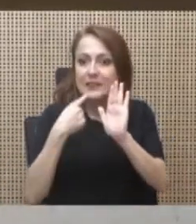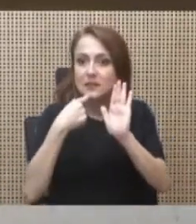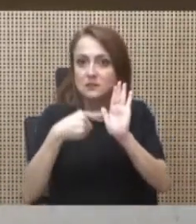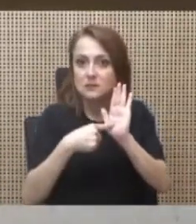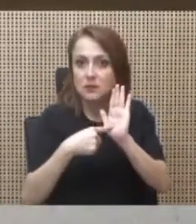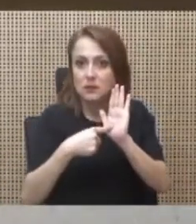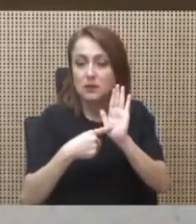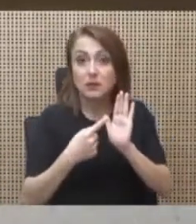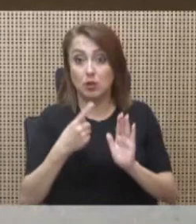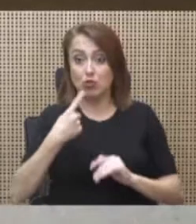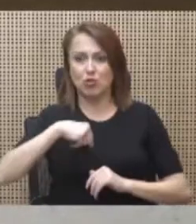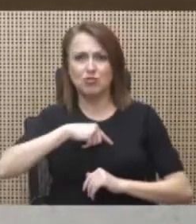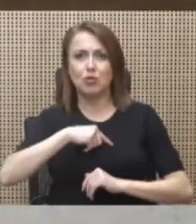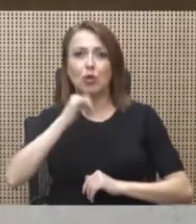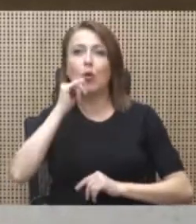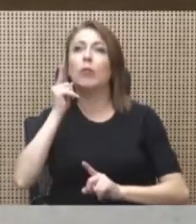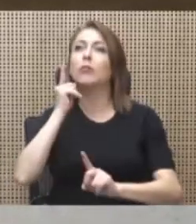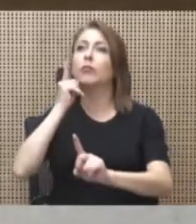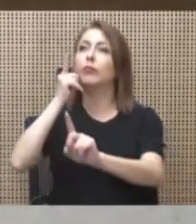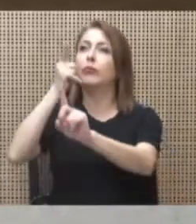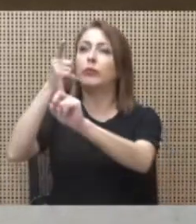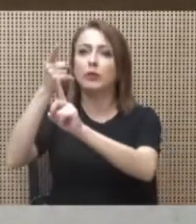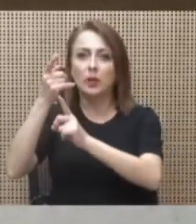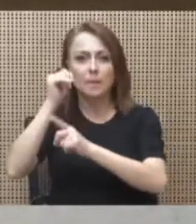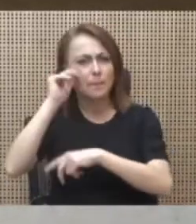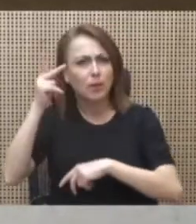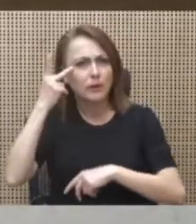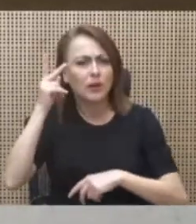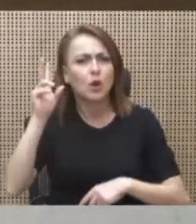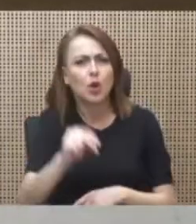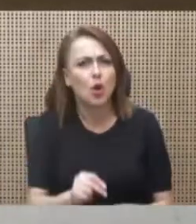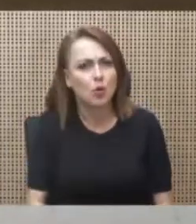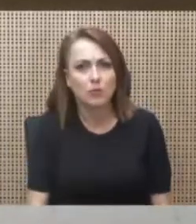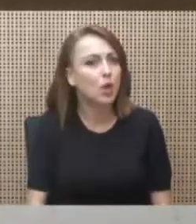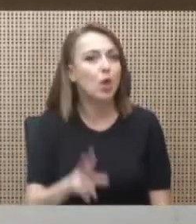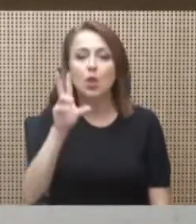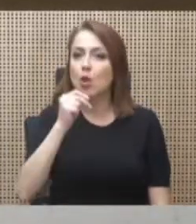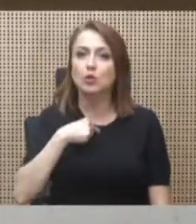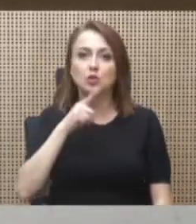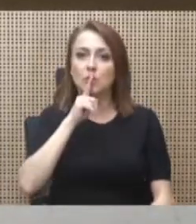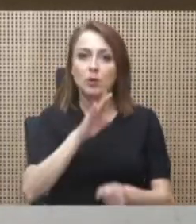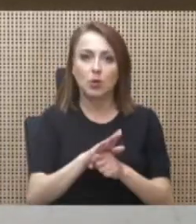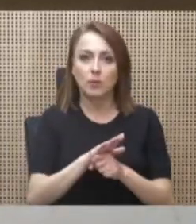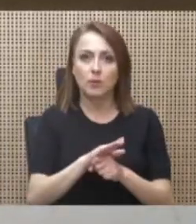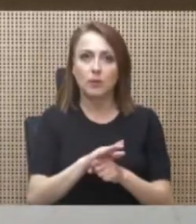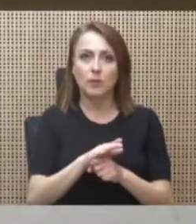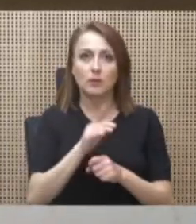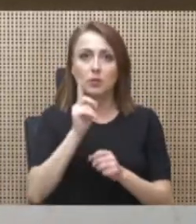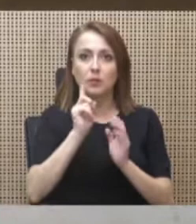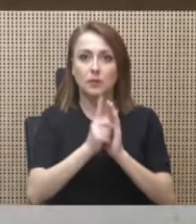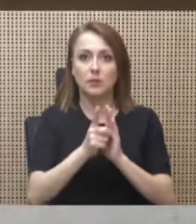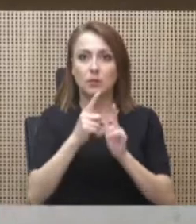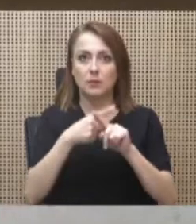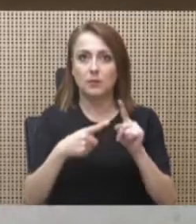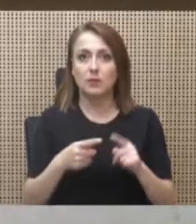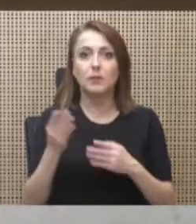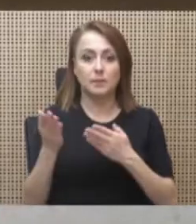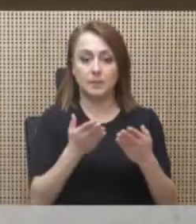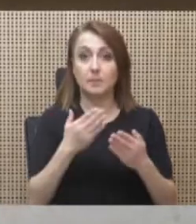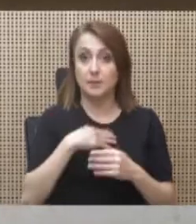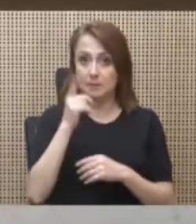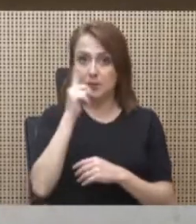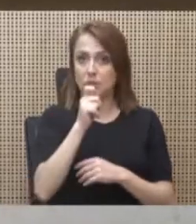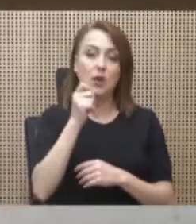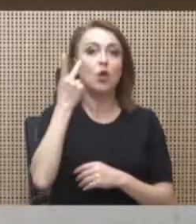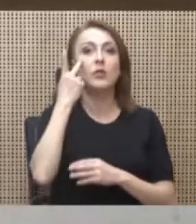quiere decir que tenemos una aspiración política. No, yo me comprometí con todos ustedes. Me queda solo minuto y medio, y le aclaro que mi pregunta